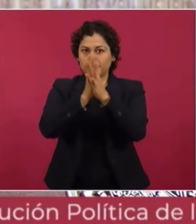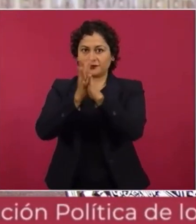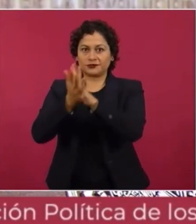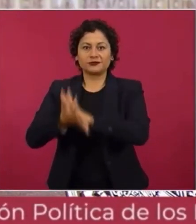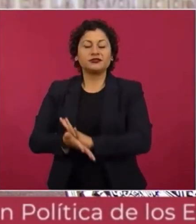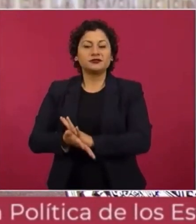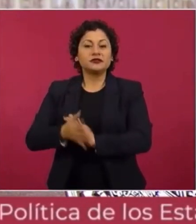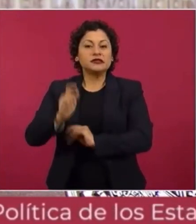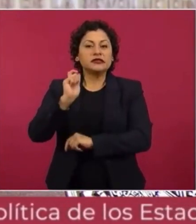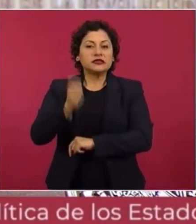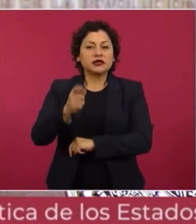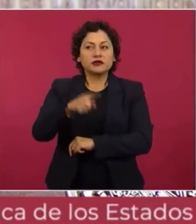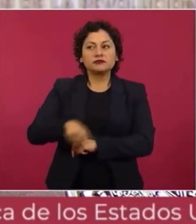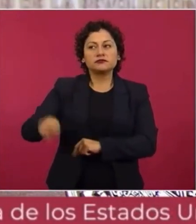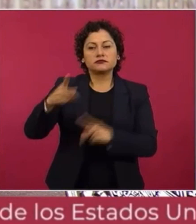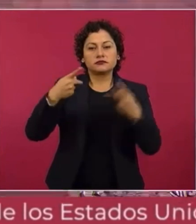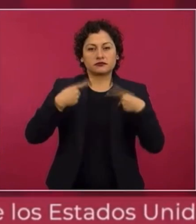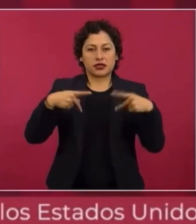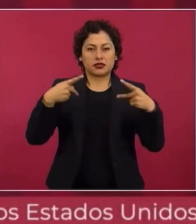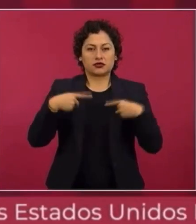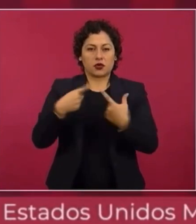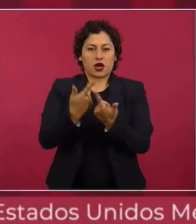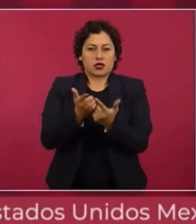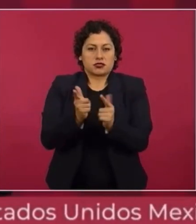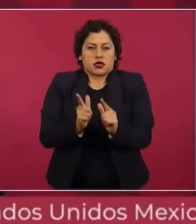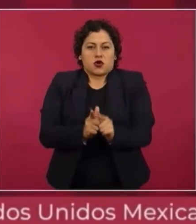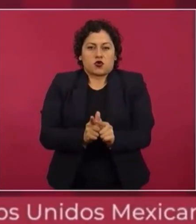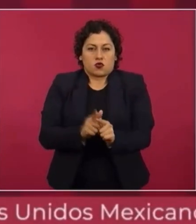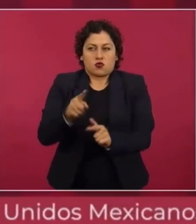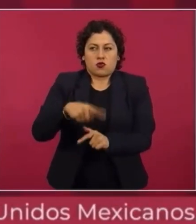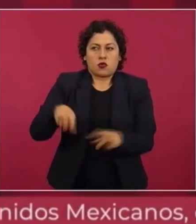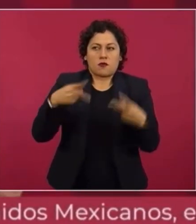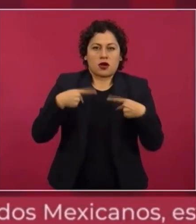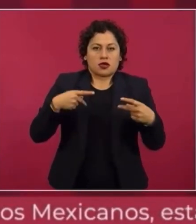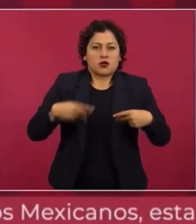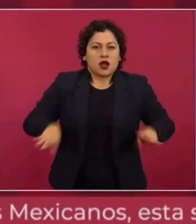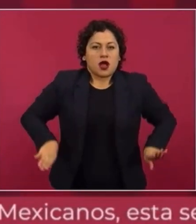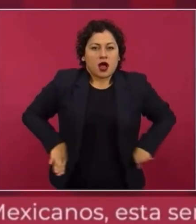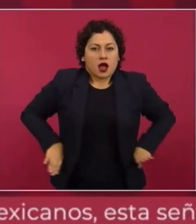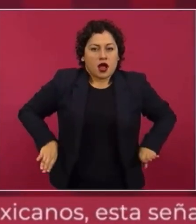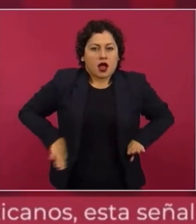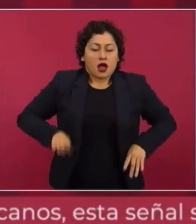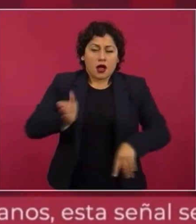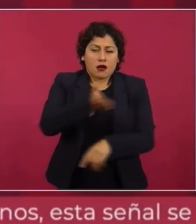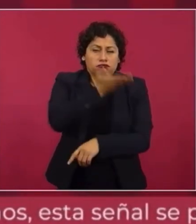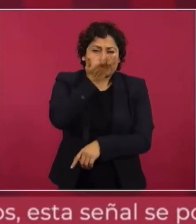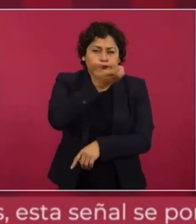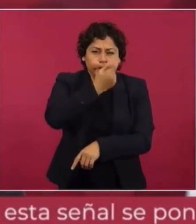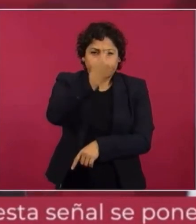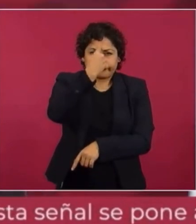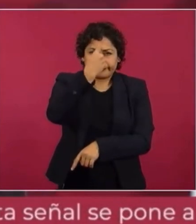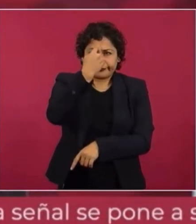nuestros adversarios, los conservadores, pues están desquiciados.